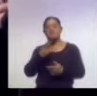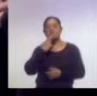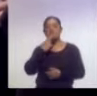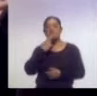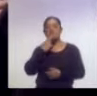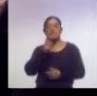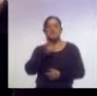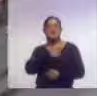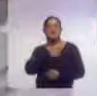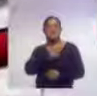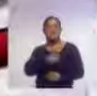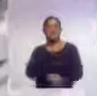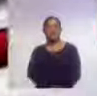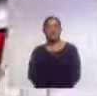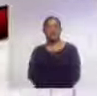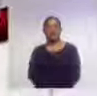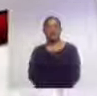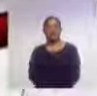autosuficiente.